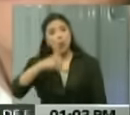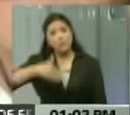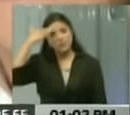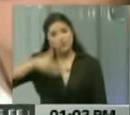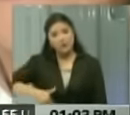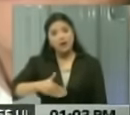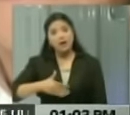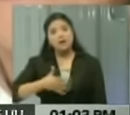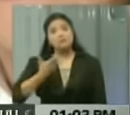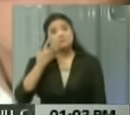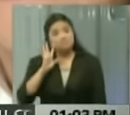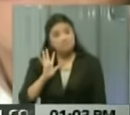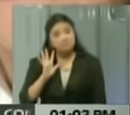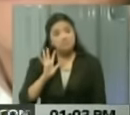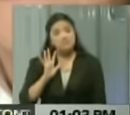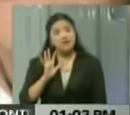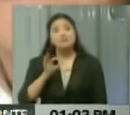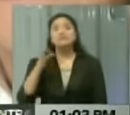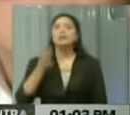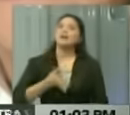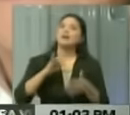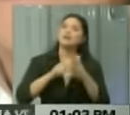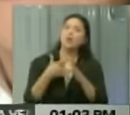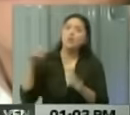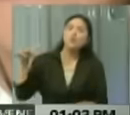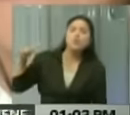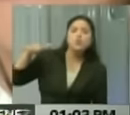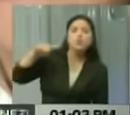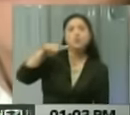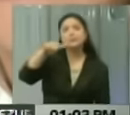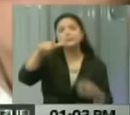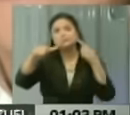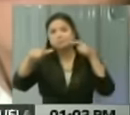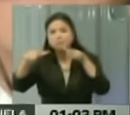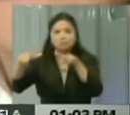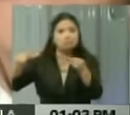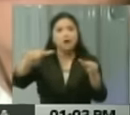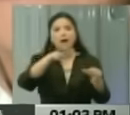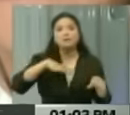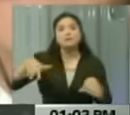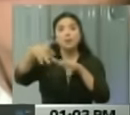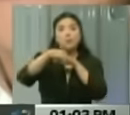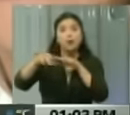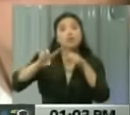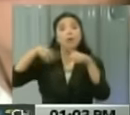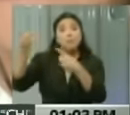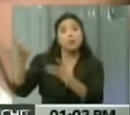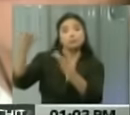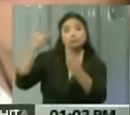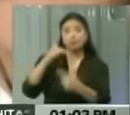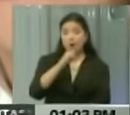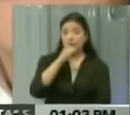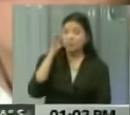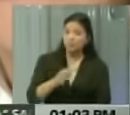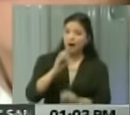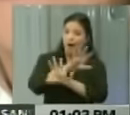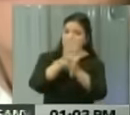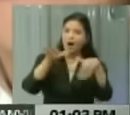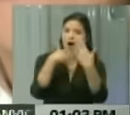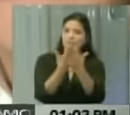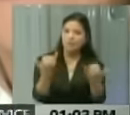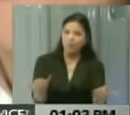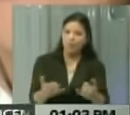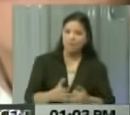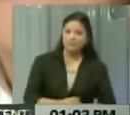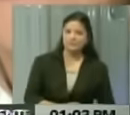que posiblemente esté realizando un sobrevuelo sobre este municipio y nos aporte mayor información que hasta ahora se ha